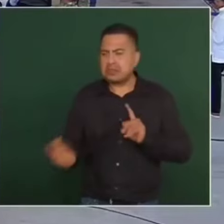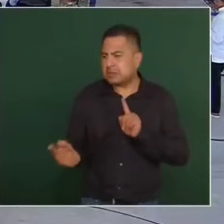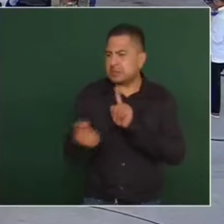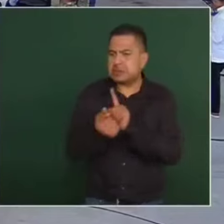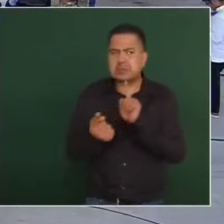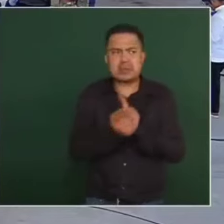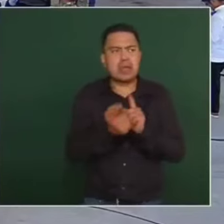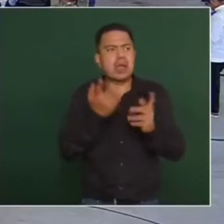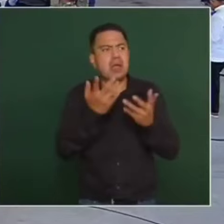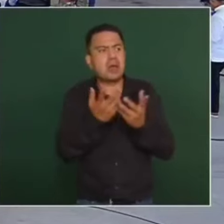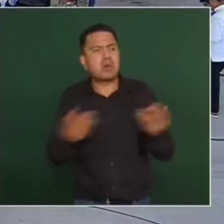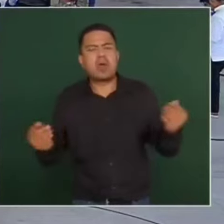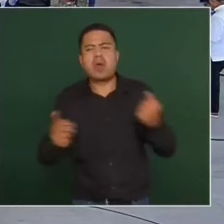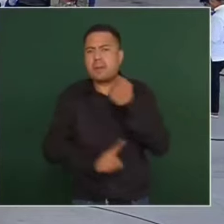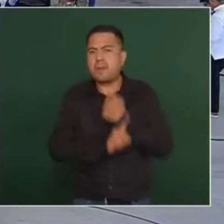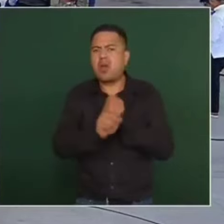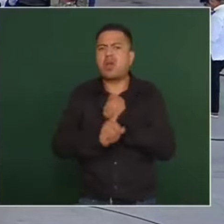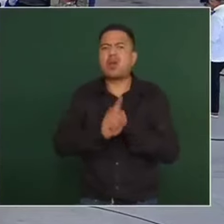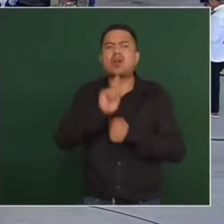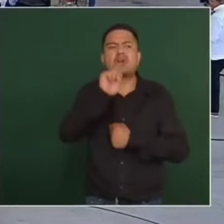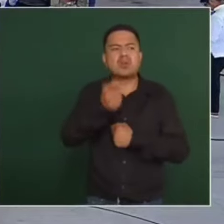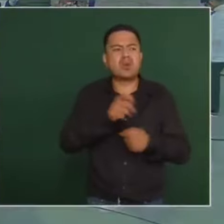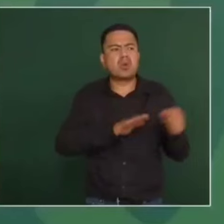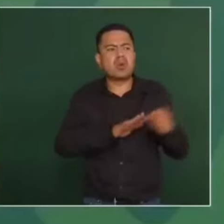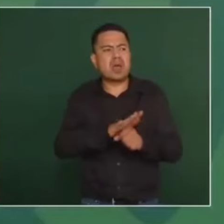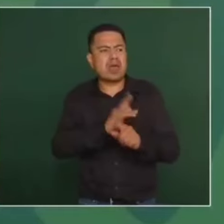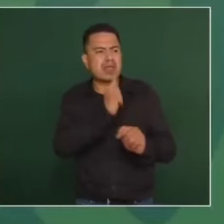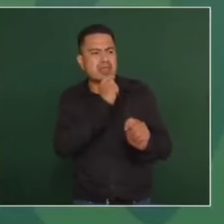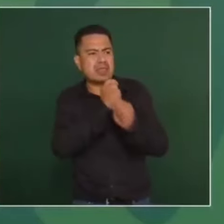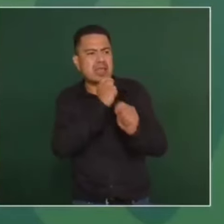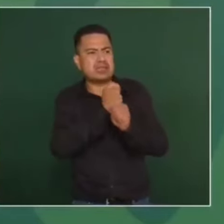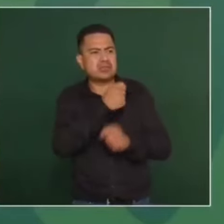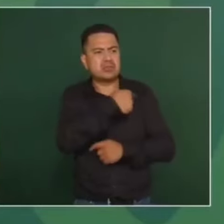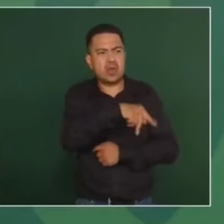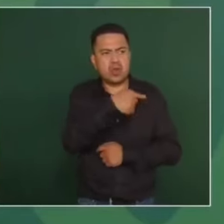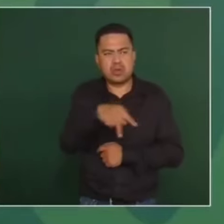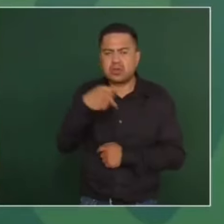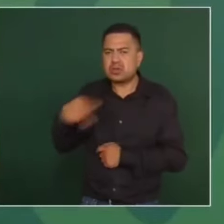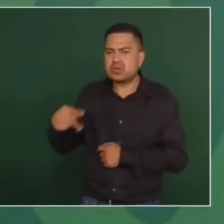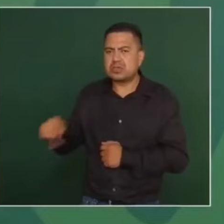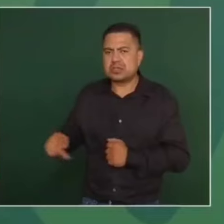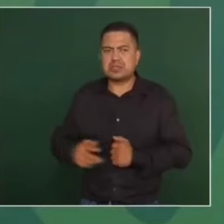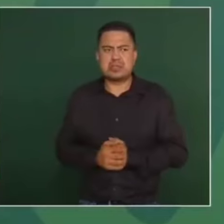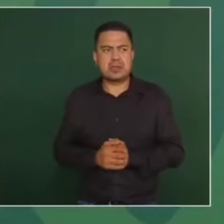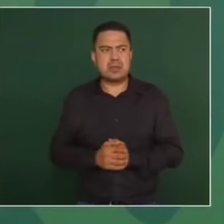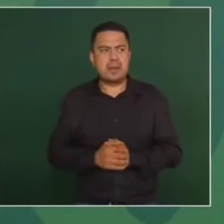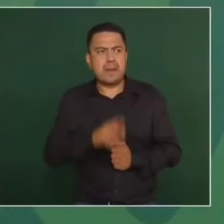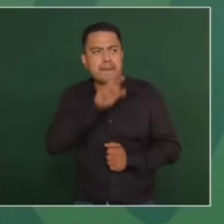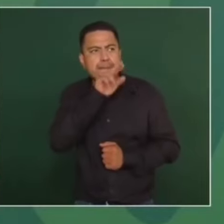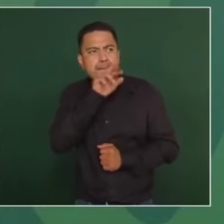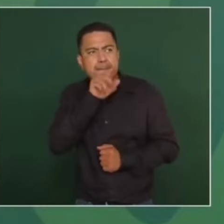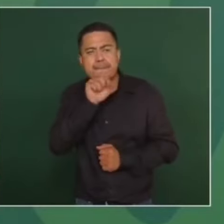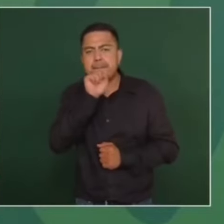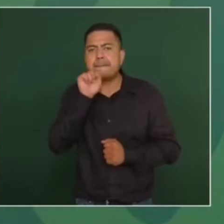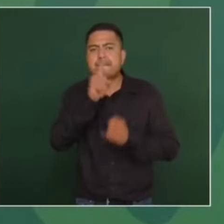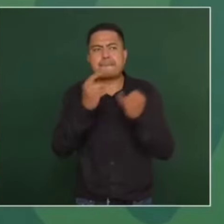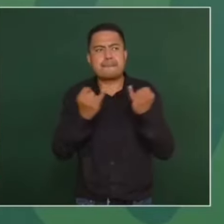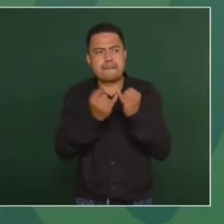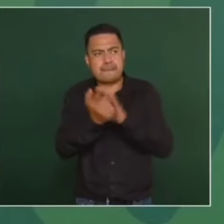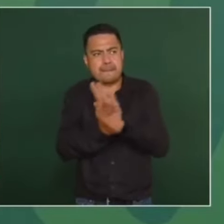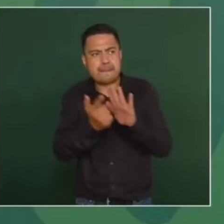realmente se da solución a las problemáticas de los transportistas, las preocupaciones